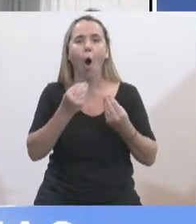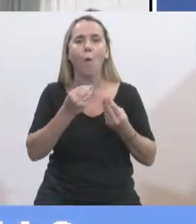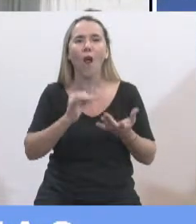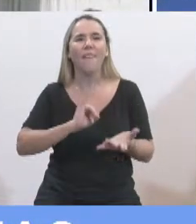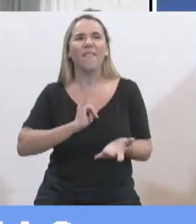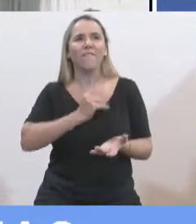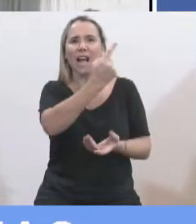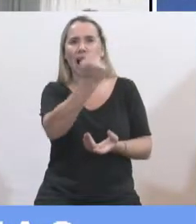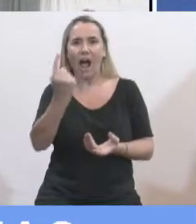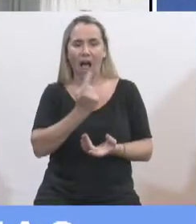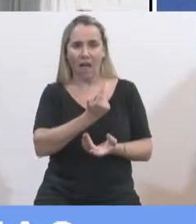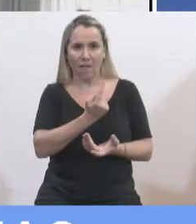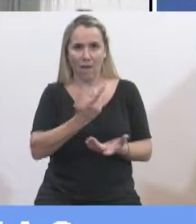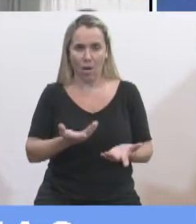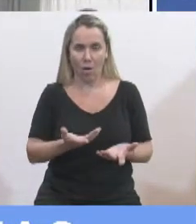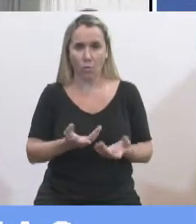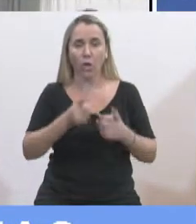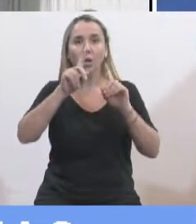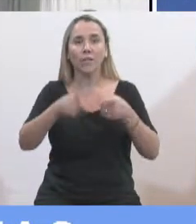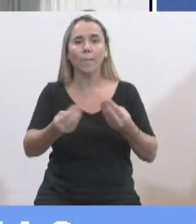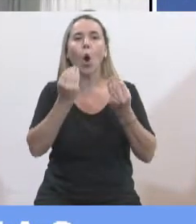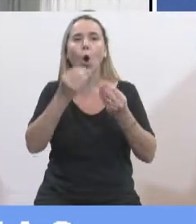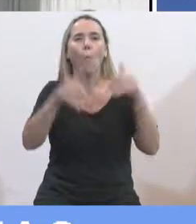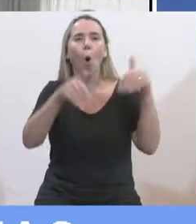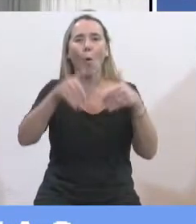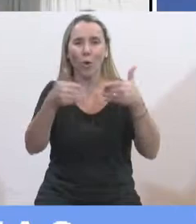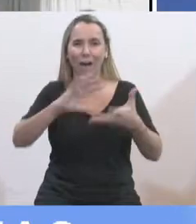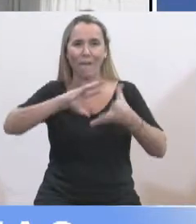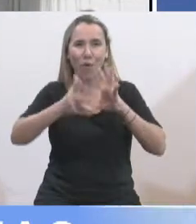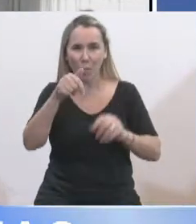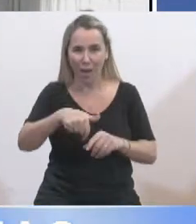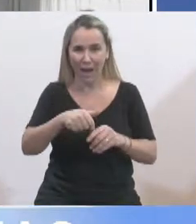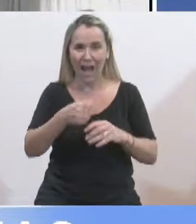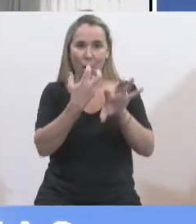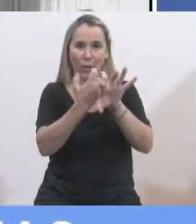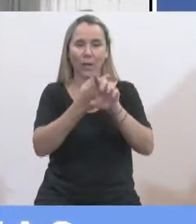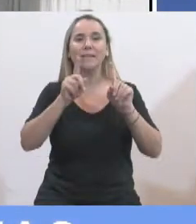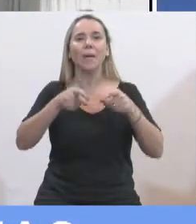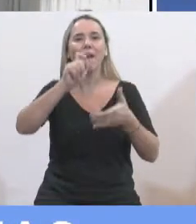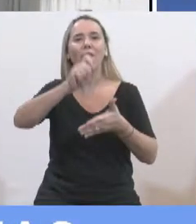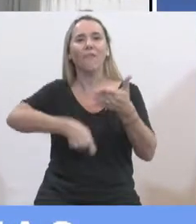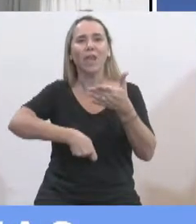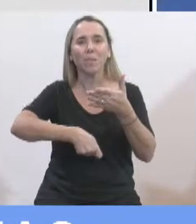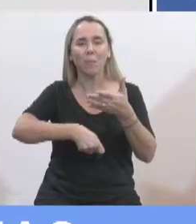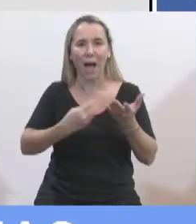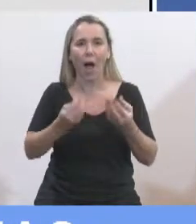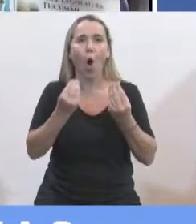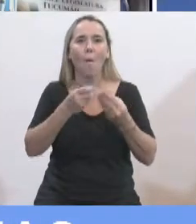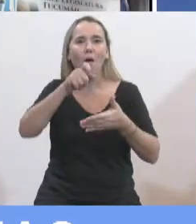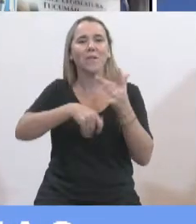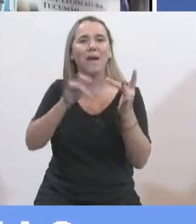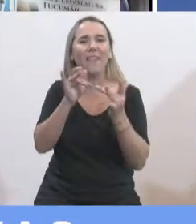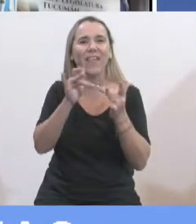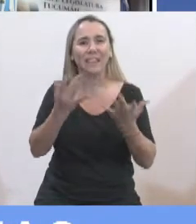y después cómo expresa su voluntad a través del voto y también cómo firman los despachos, que puede ser a través de la firma digital,